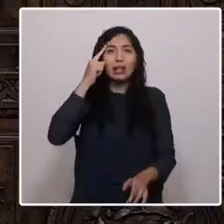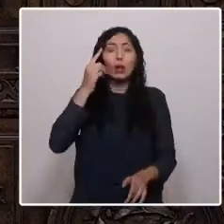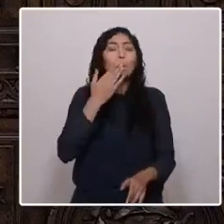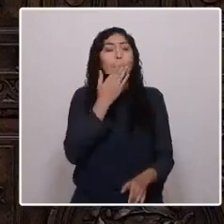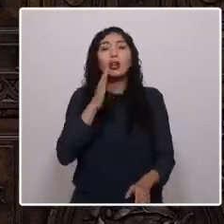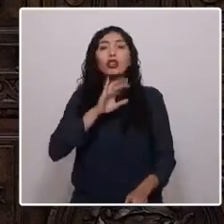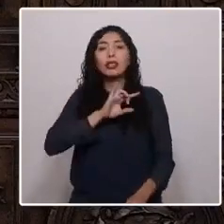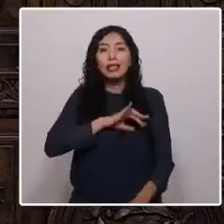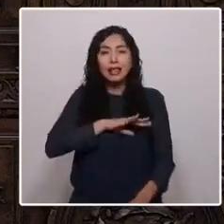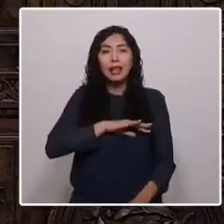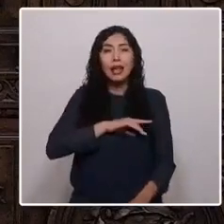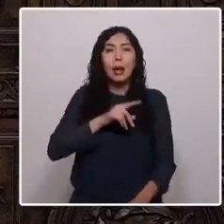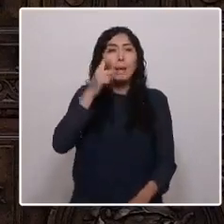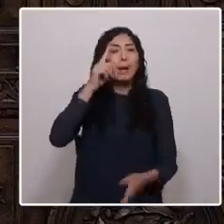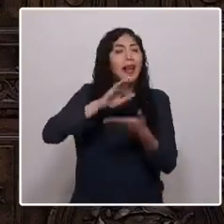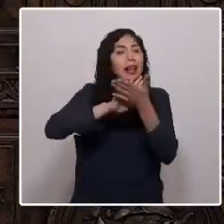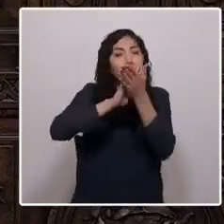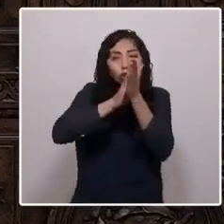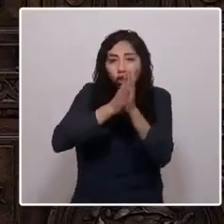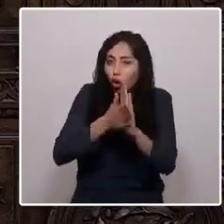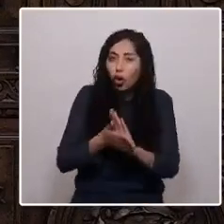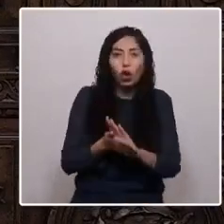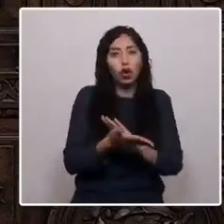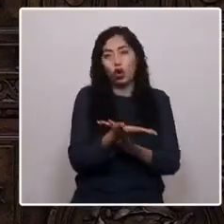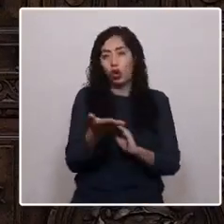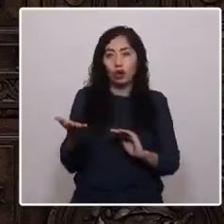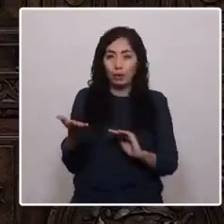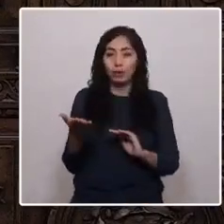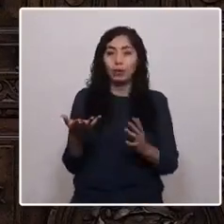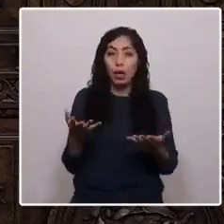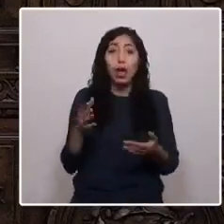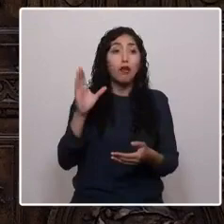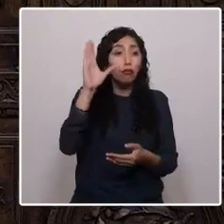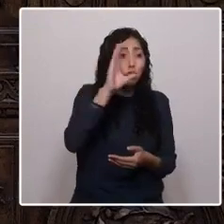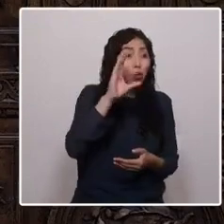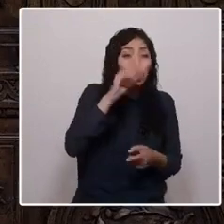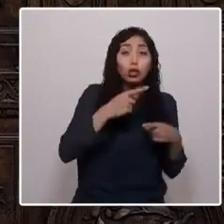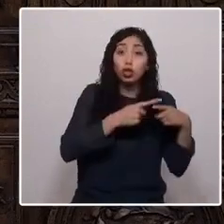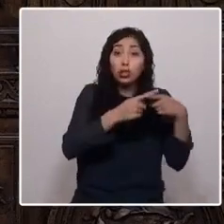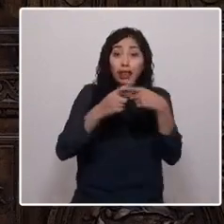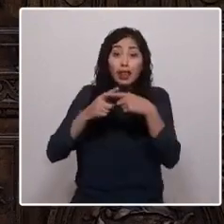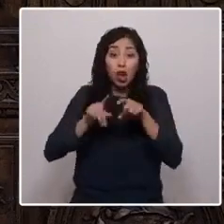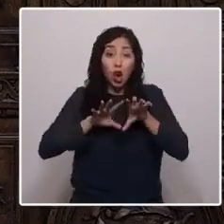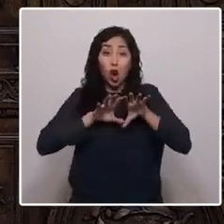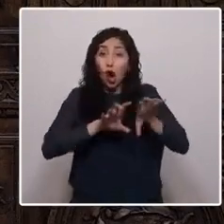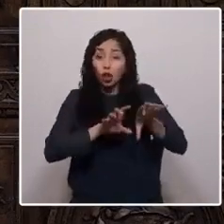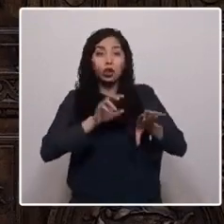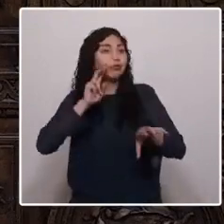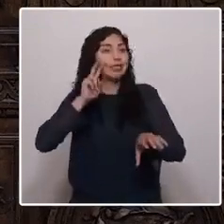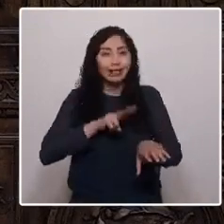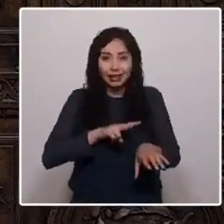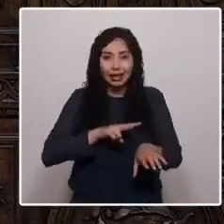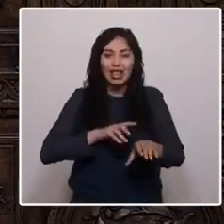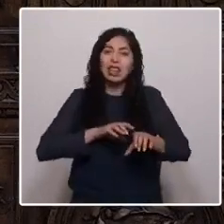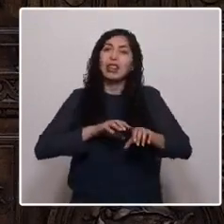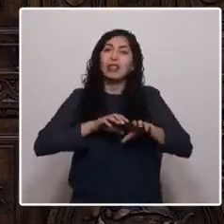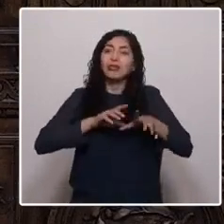todas y todos, en la búsqueda de una sociedad sin odio y sin venganzas.